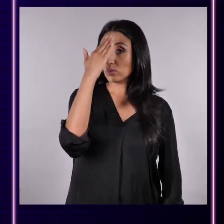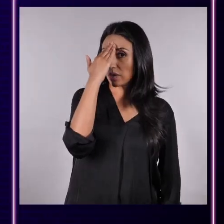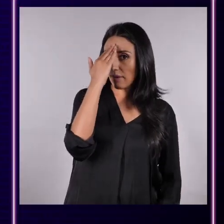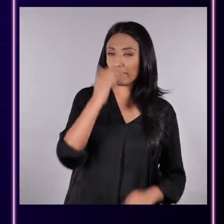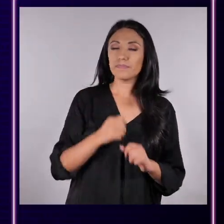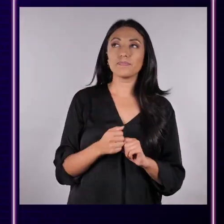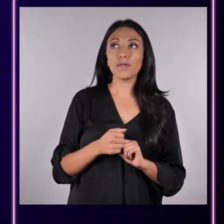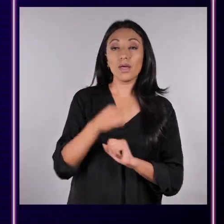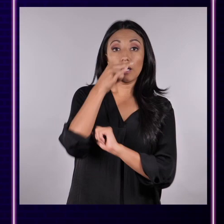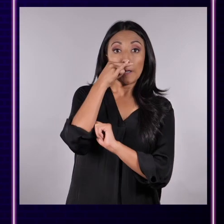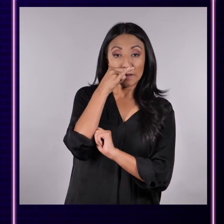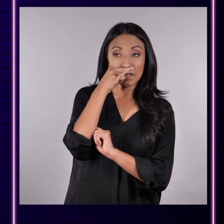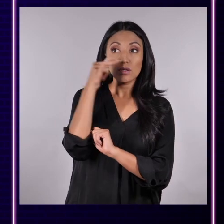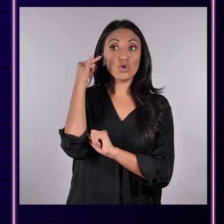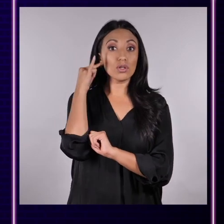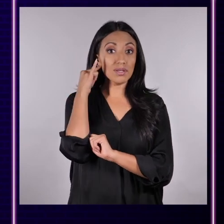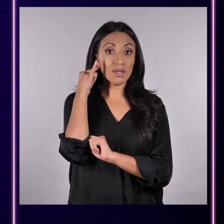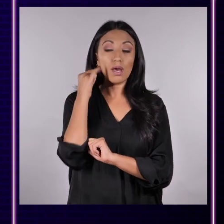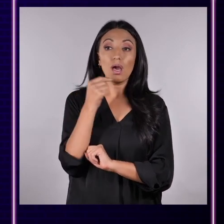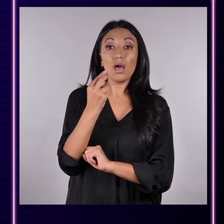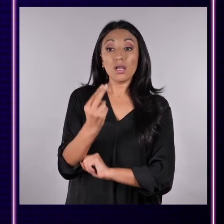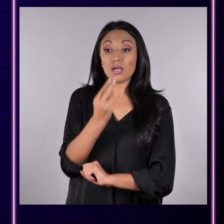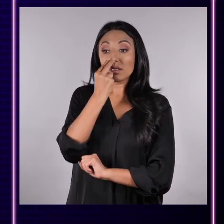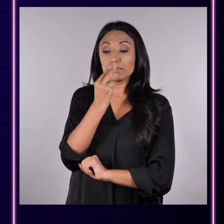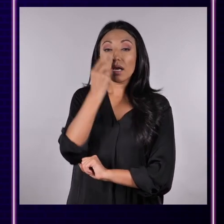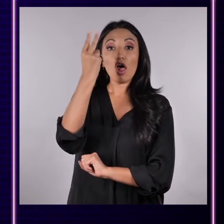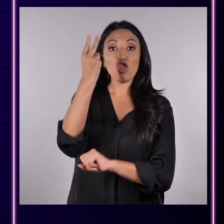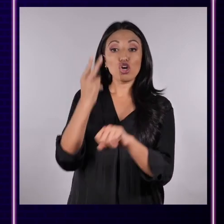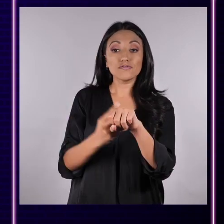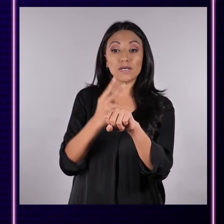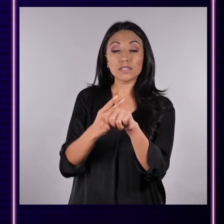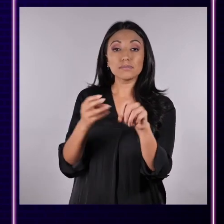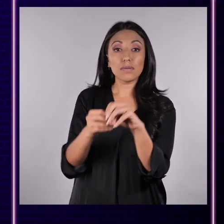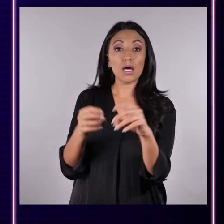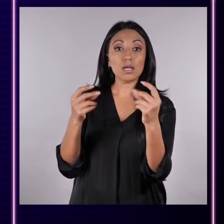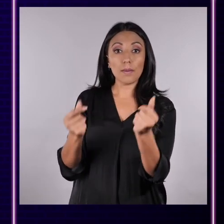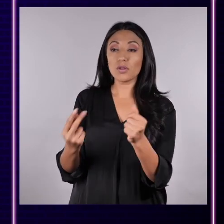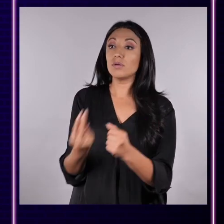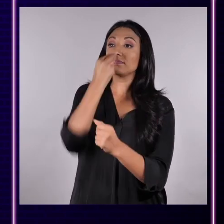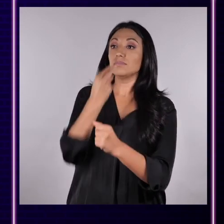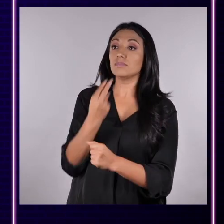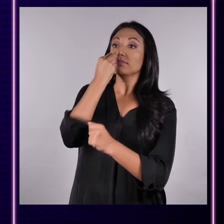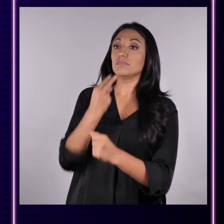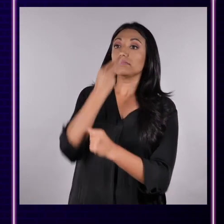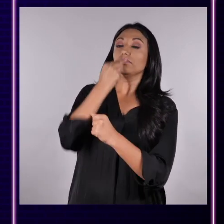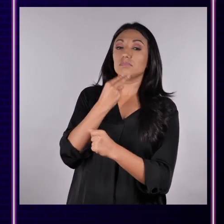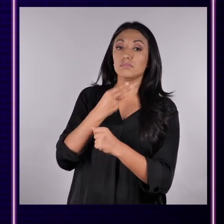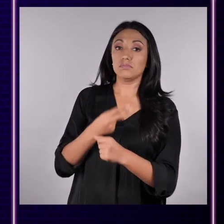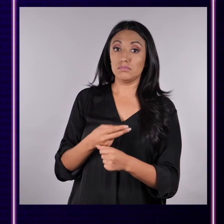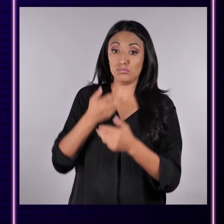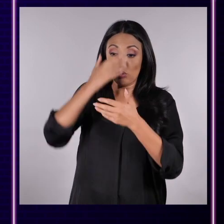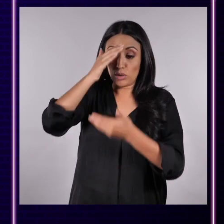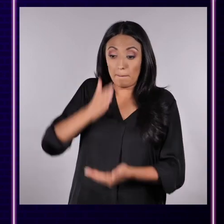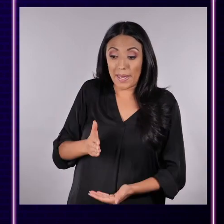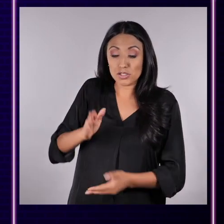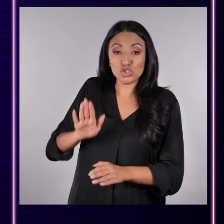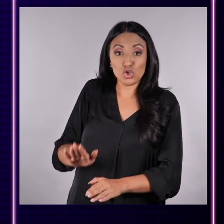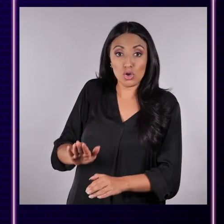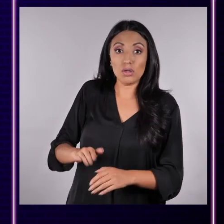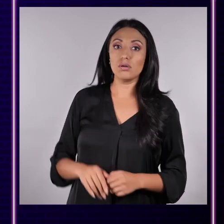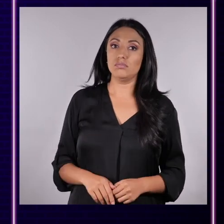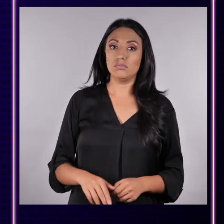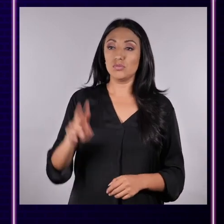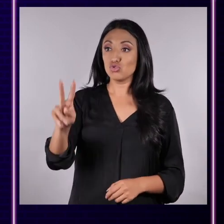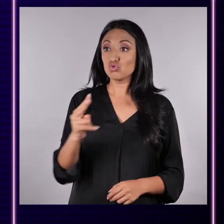¿Sabías que los niños respiran dos veces más rápido que los adultos e inhalan más aire por peso corporal?